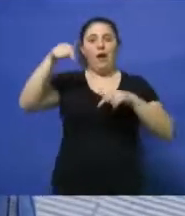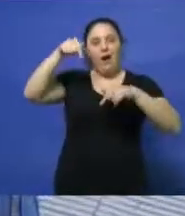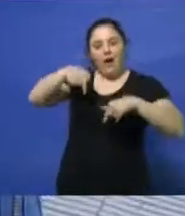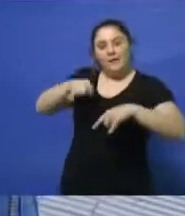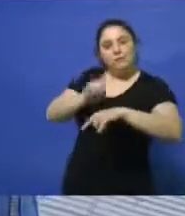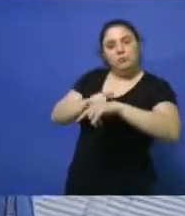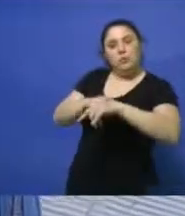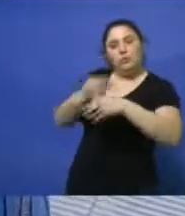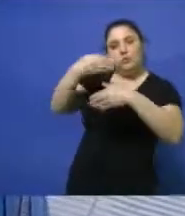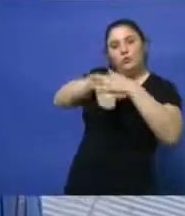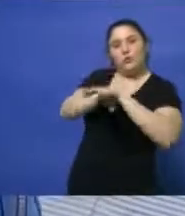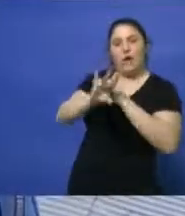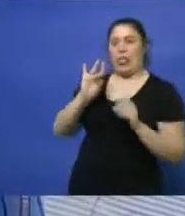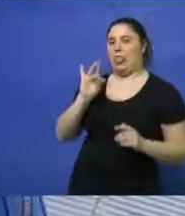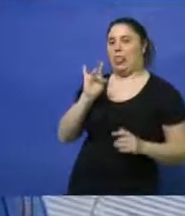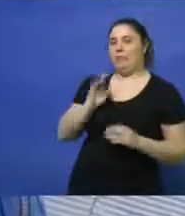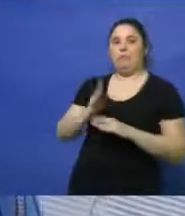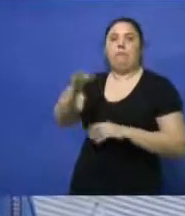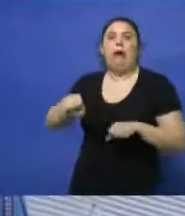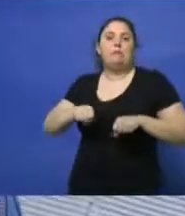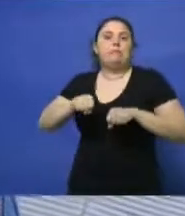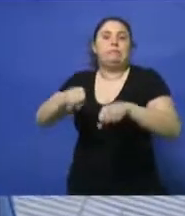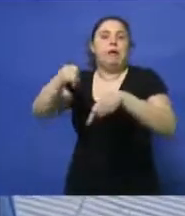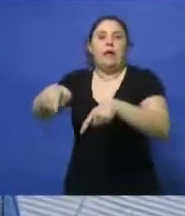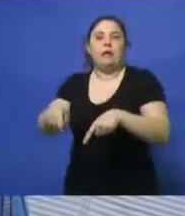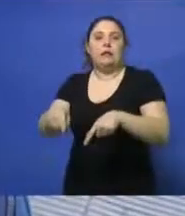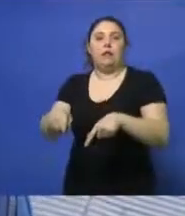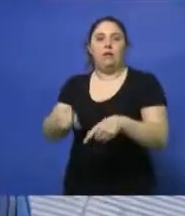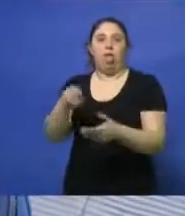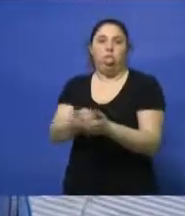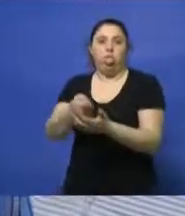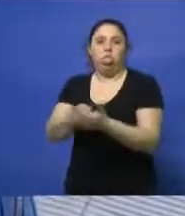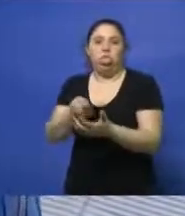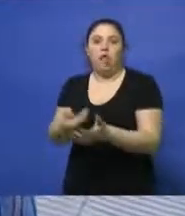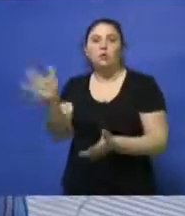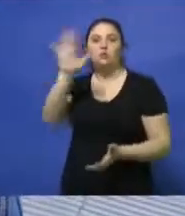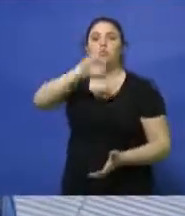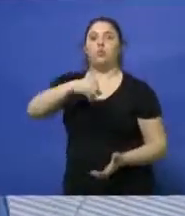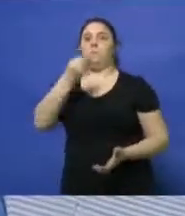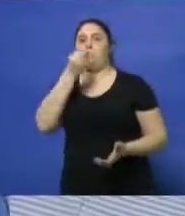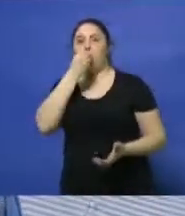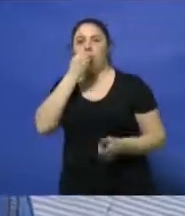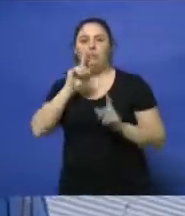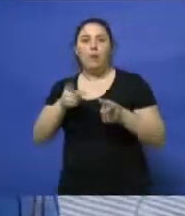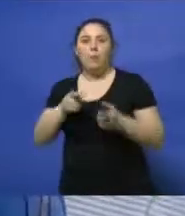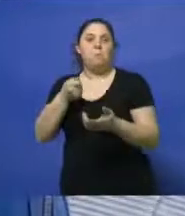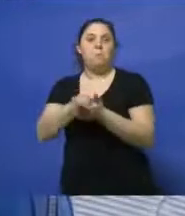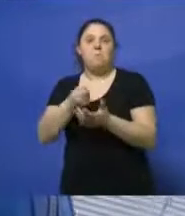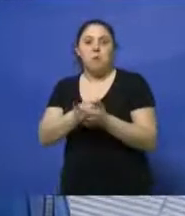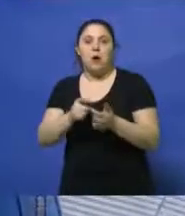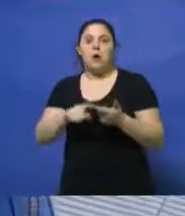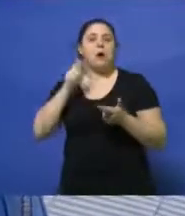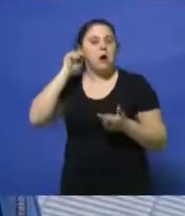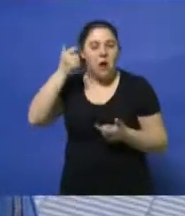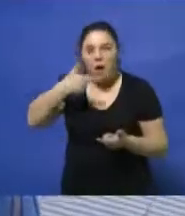porque no te alcanza más, vos vas al supermercado y dejas todo ahí, todos los días tenés que comer. Aparte de tener los impuestos, lo que sale el